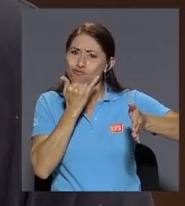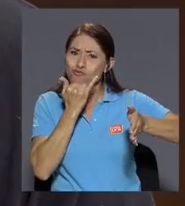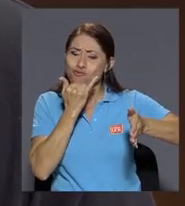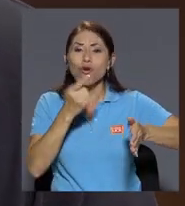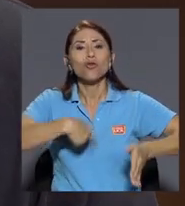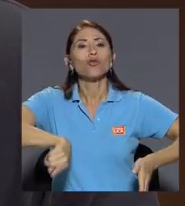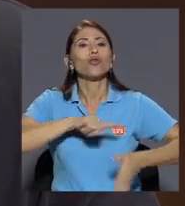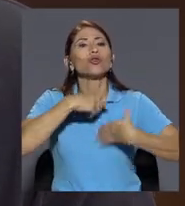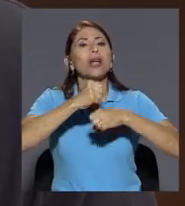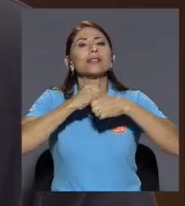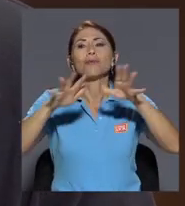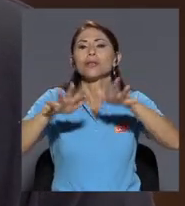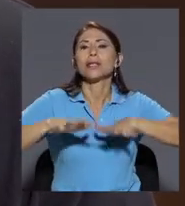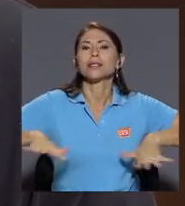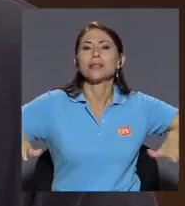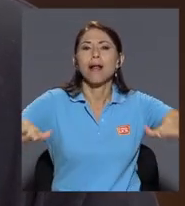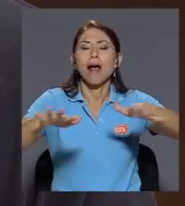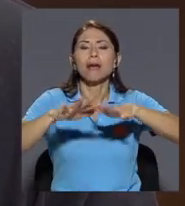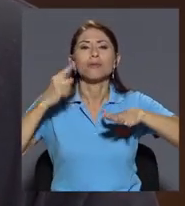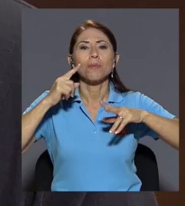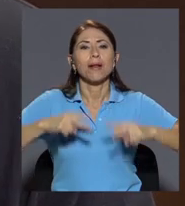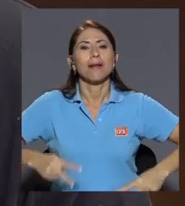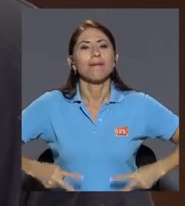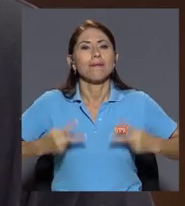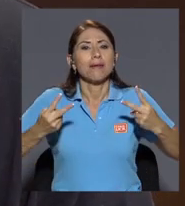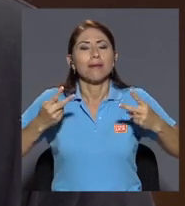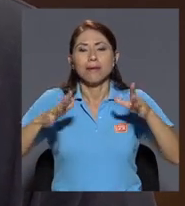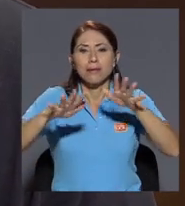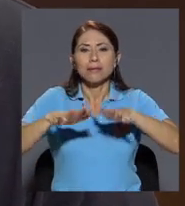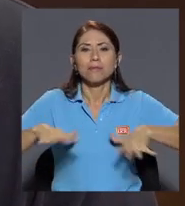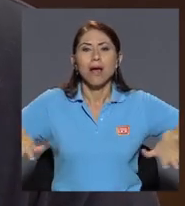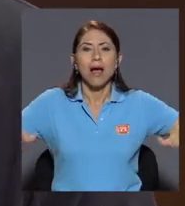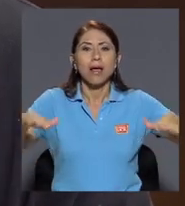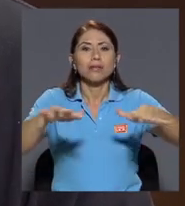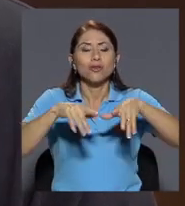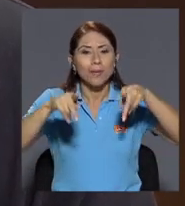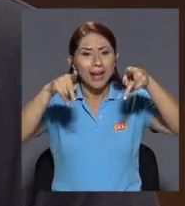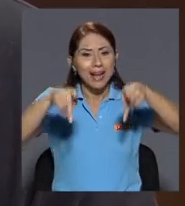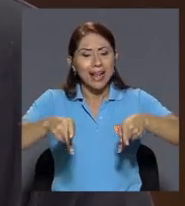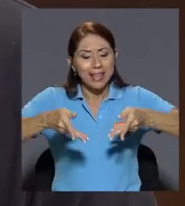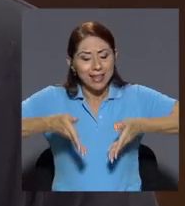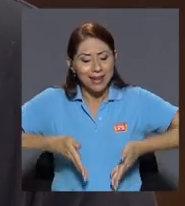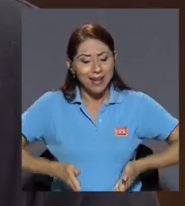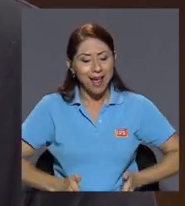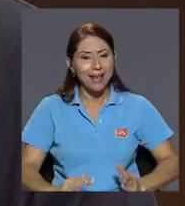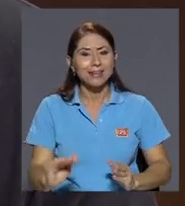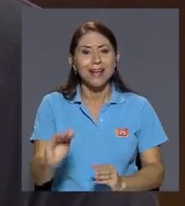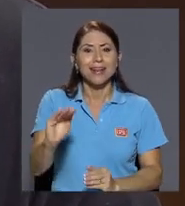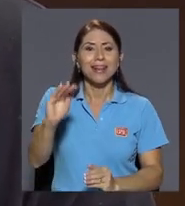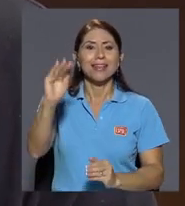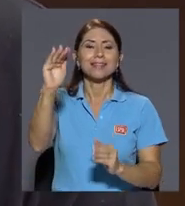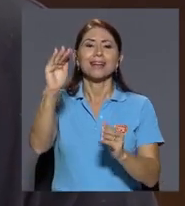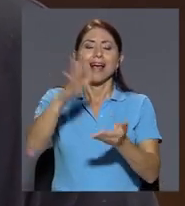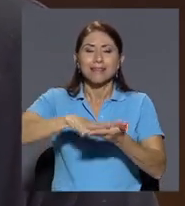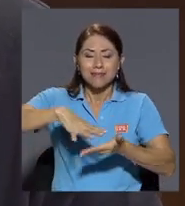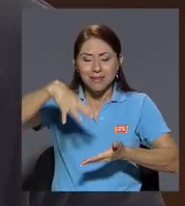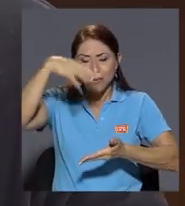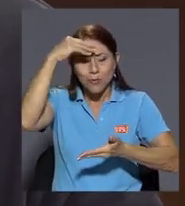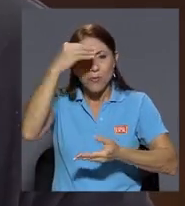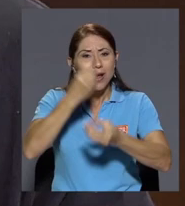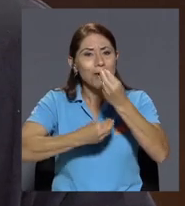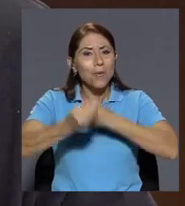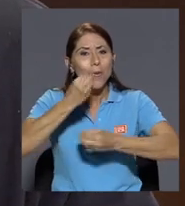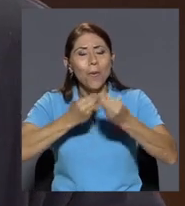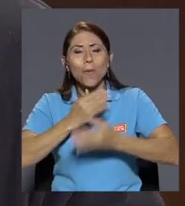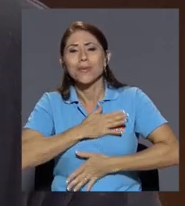manera hacemos escenarios para la vida espacios para que la gente nazca, que la crezca se eduque, coma para